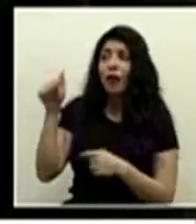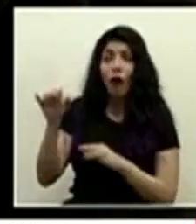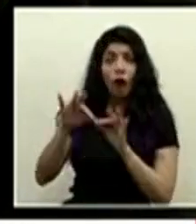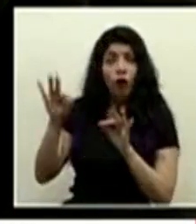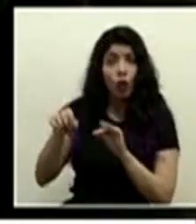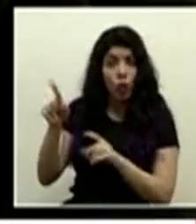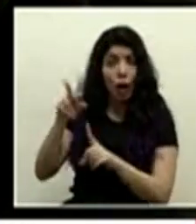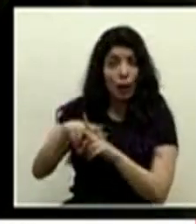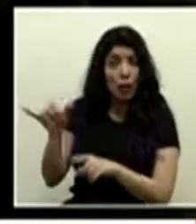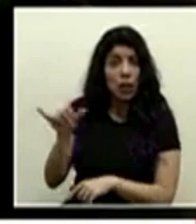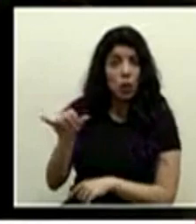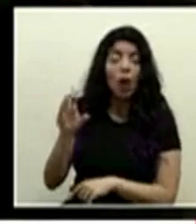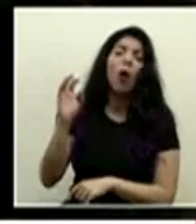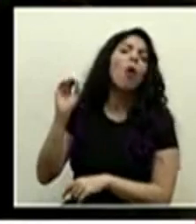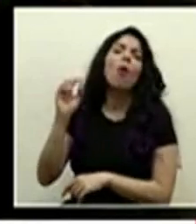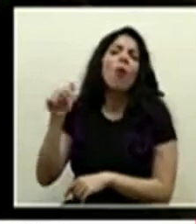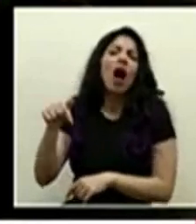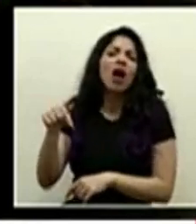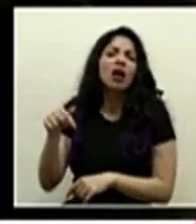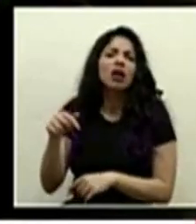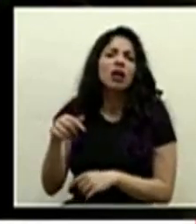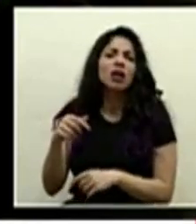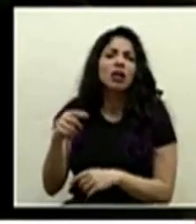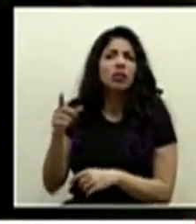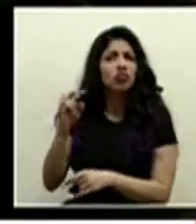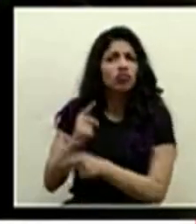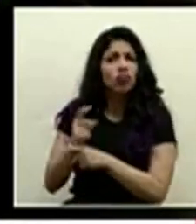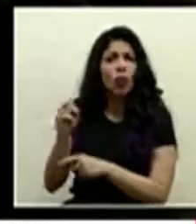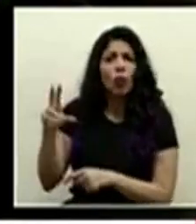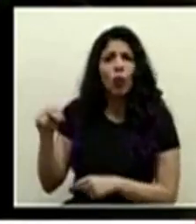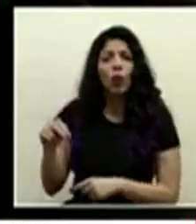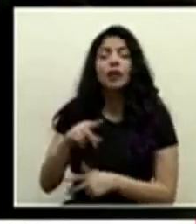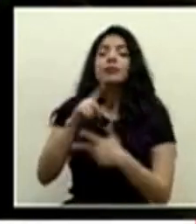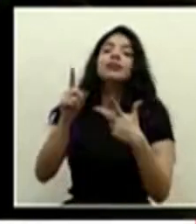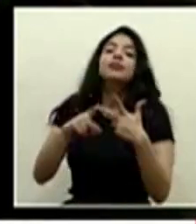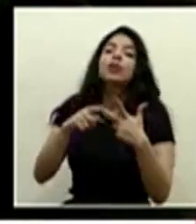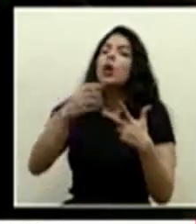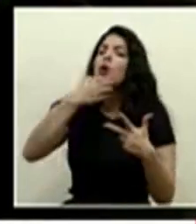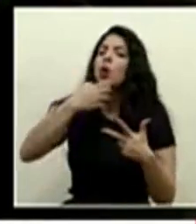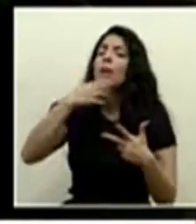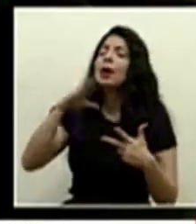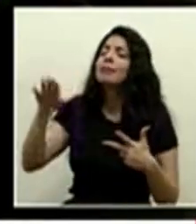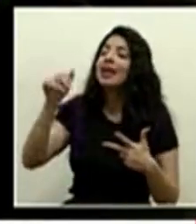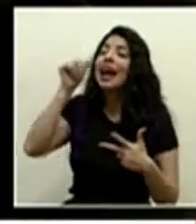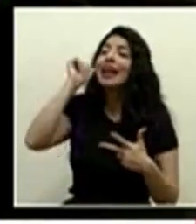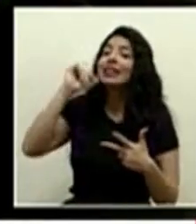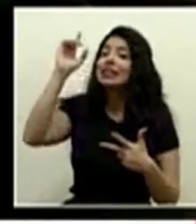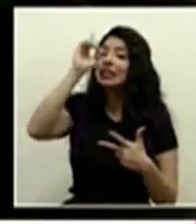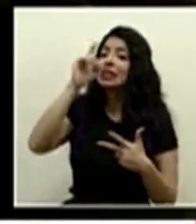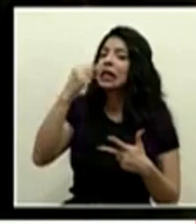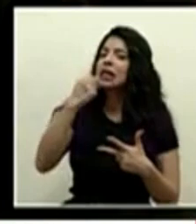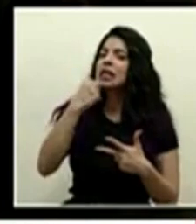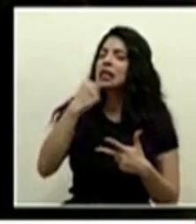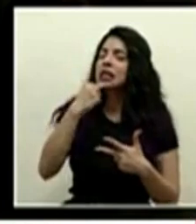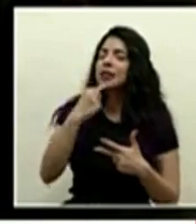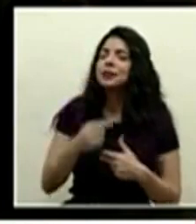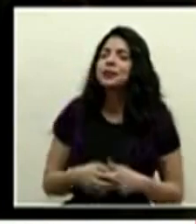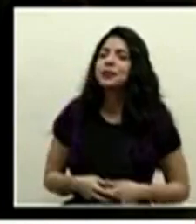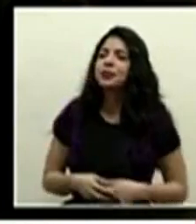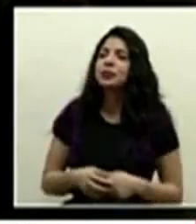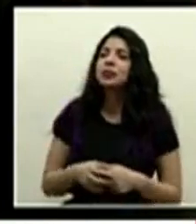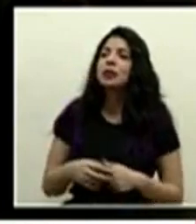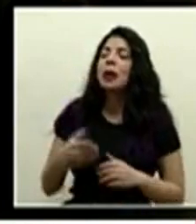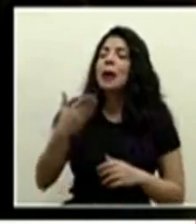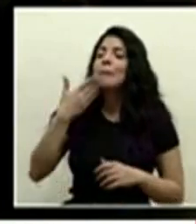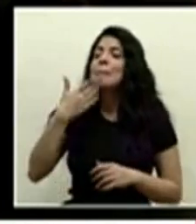fórmula ustedes la manejan o puede ser algo certero y para don Román Macaya ayer don Daniel hizo un comentario donde indicaba los